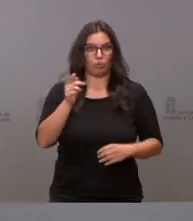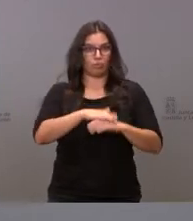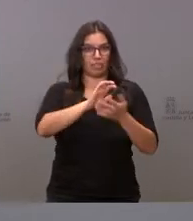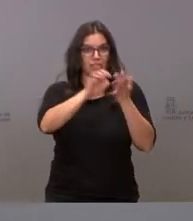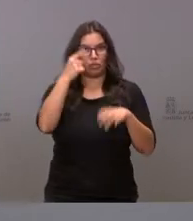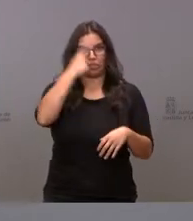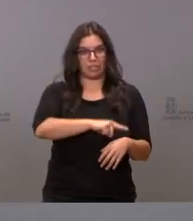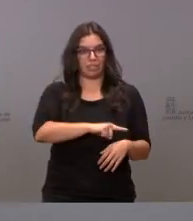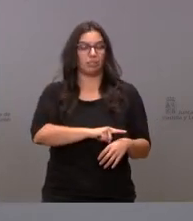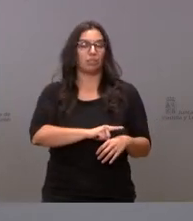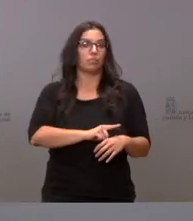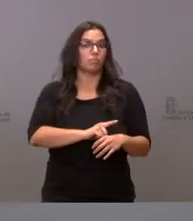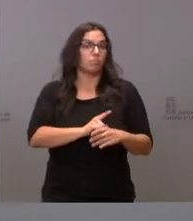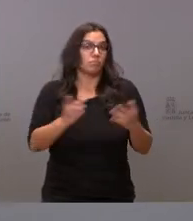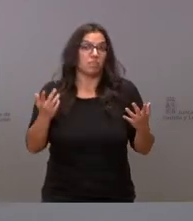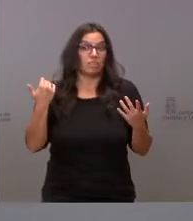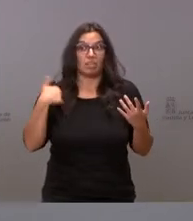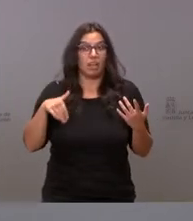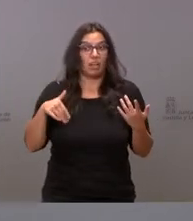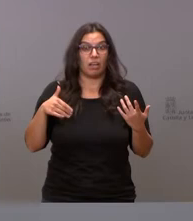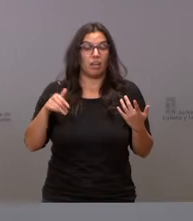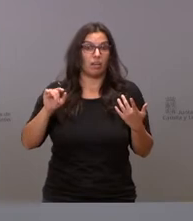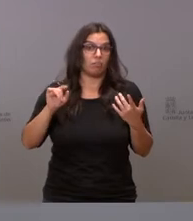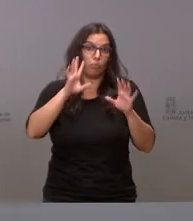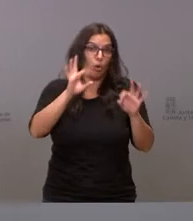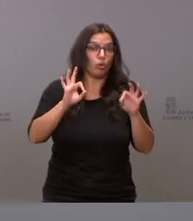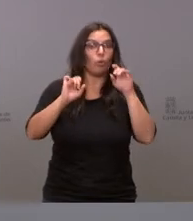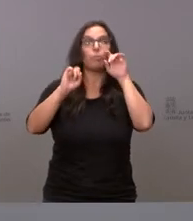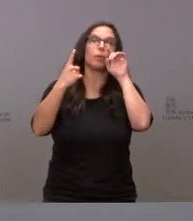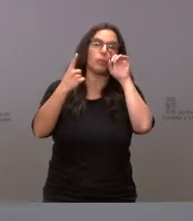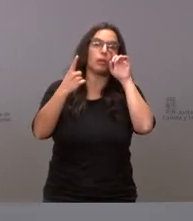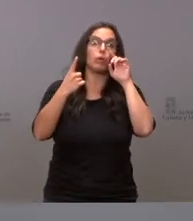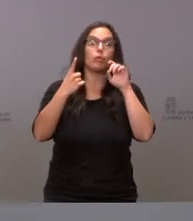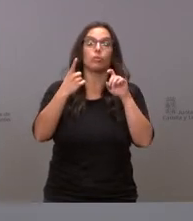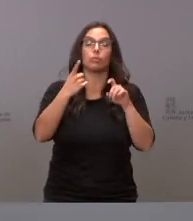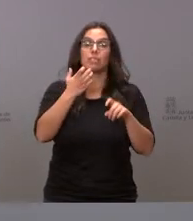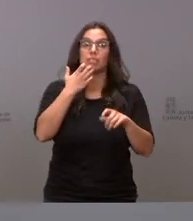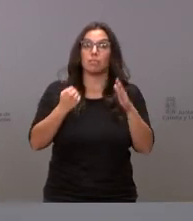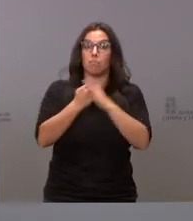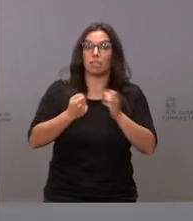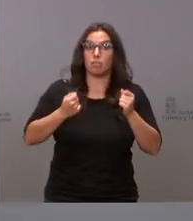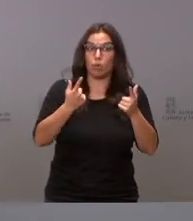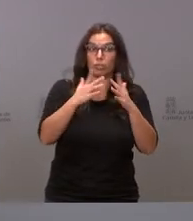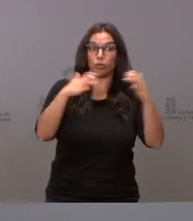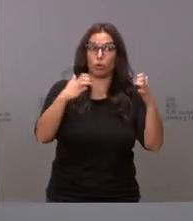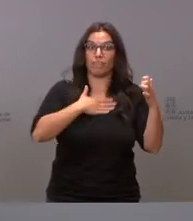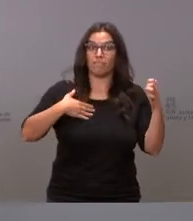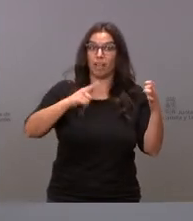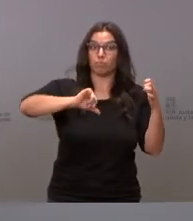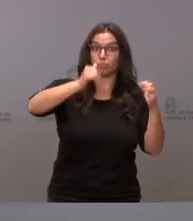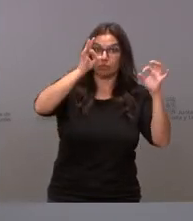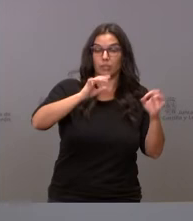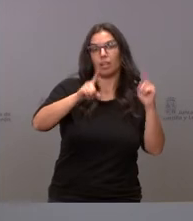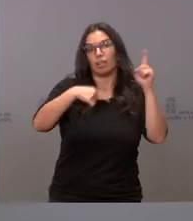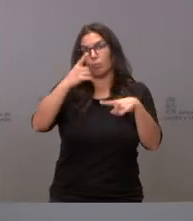León y ya será cuestión lógicamente primero de aprobar si procede ese techo de gasto por parte de las Cortes y luego lógicamente pues